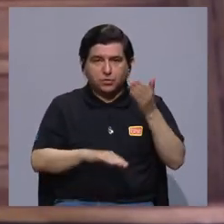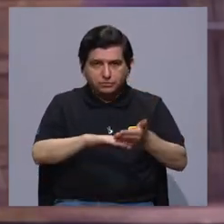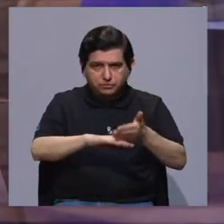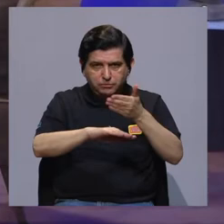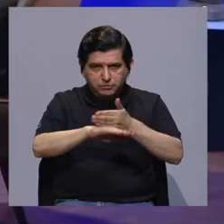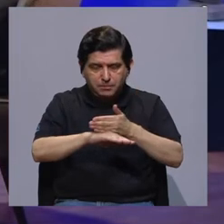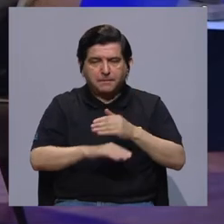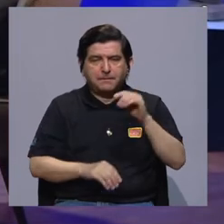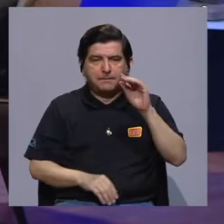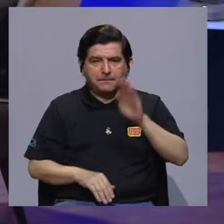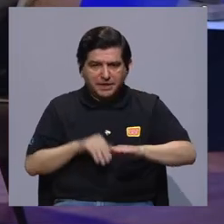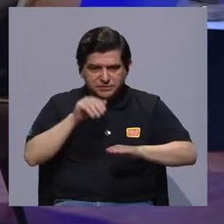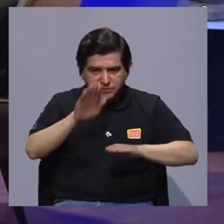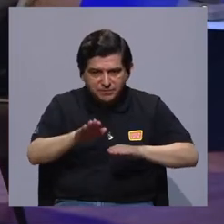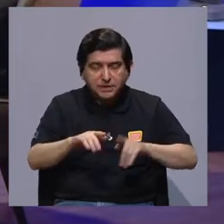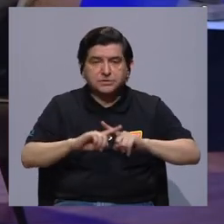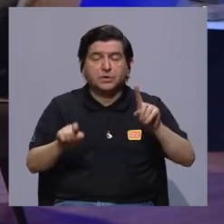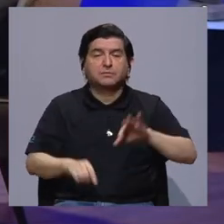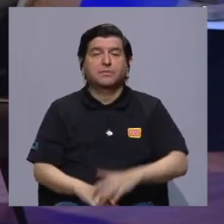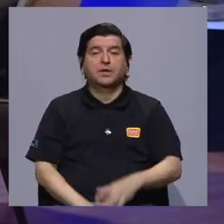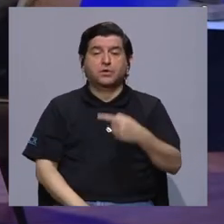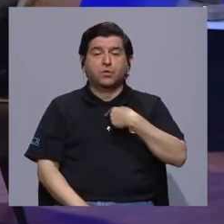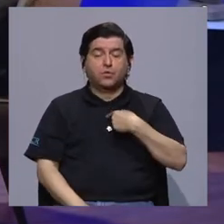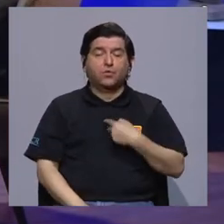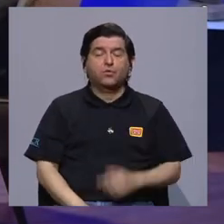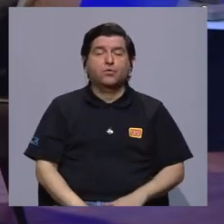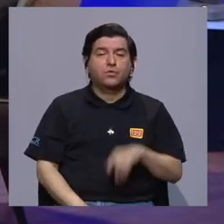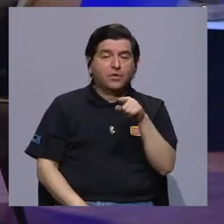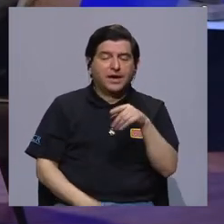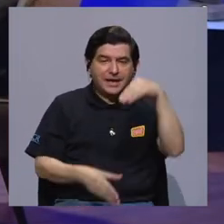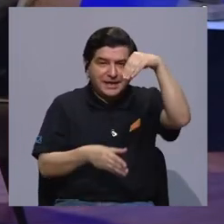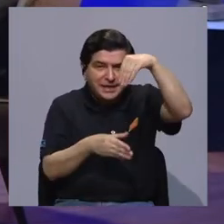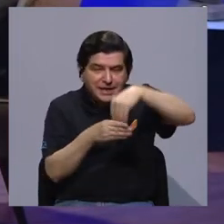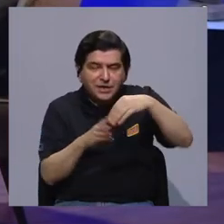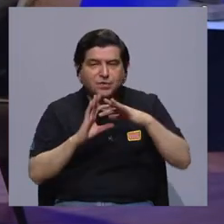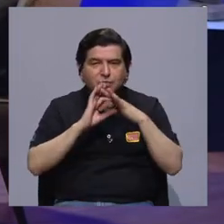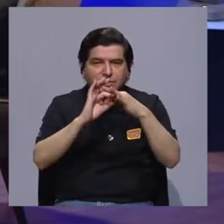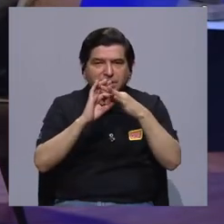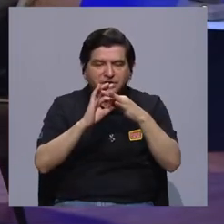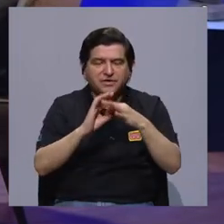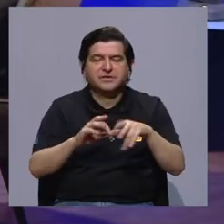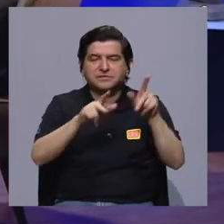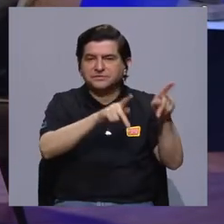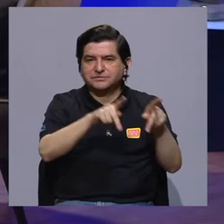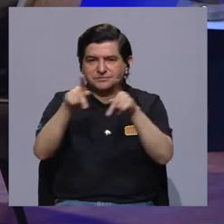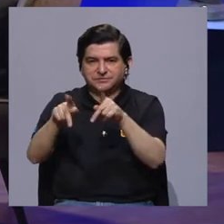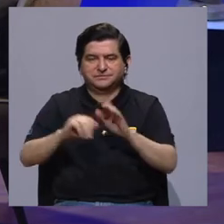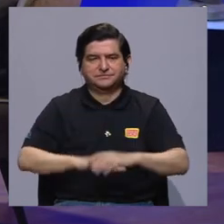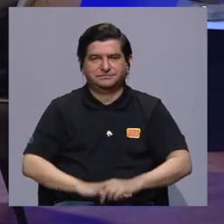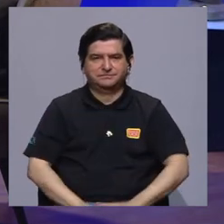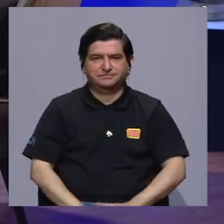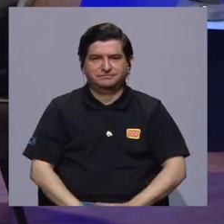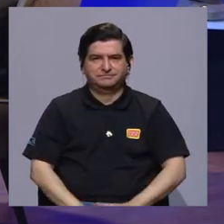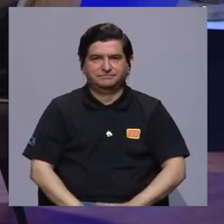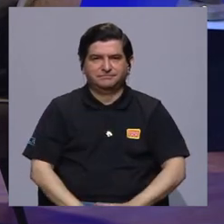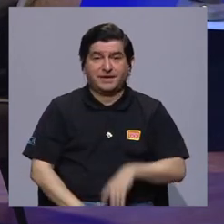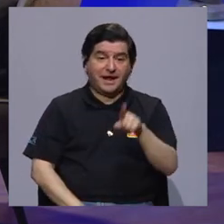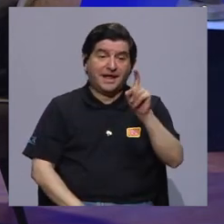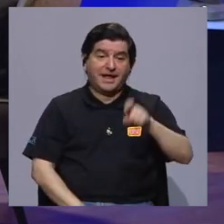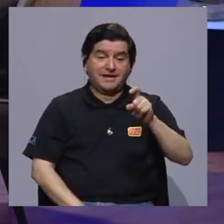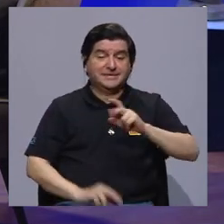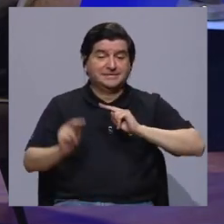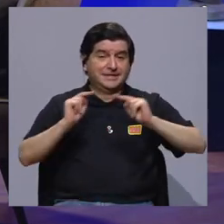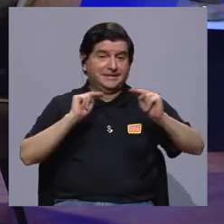claramente. Pero digo, siempre es como un medio que uno interpone más en la relación con las personas, ¿no? Y eso